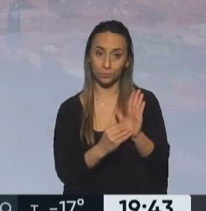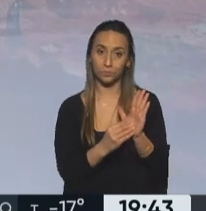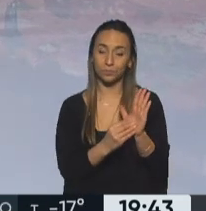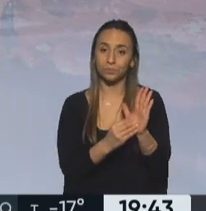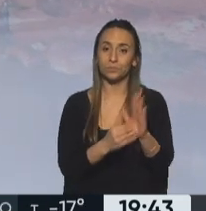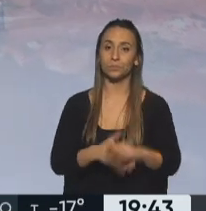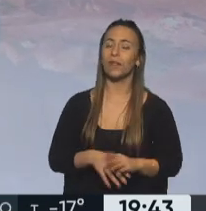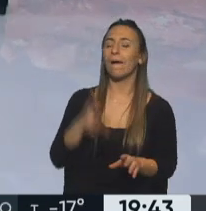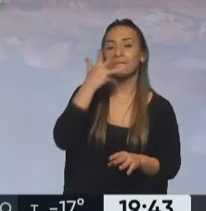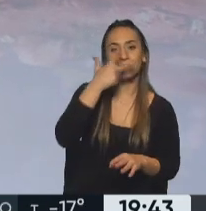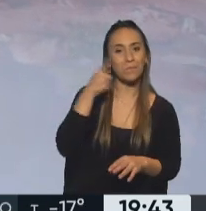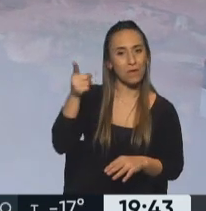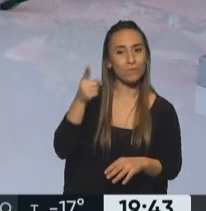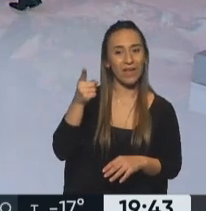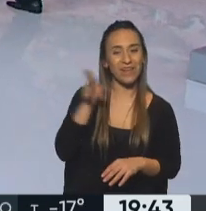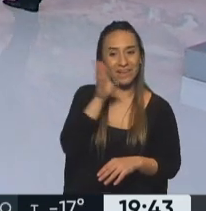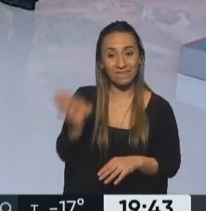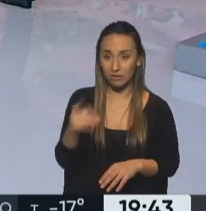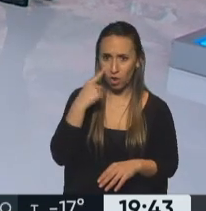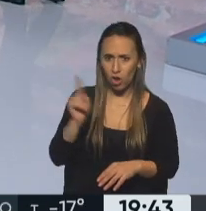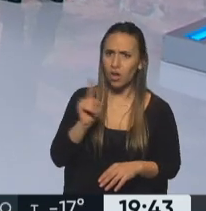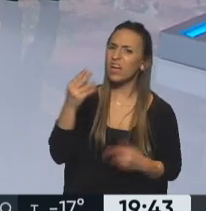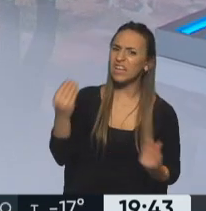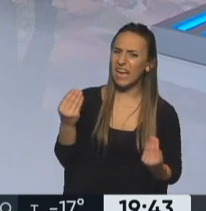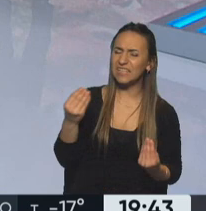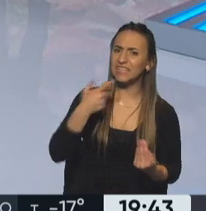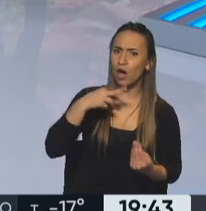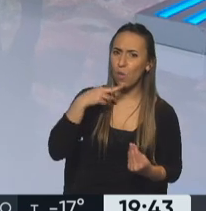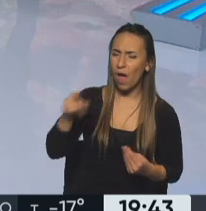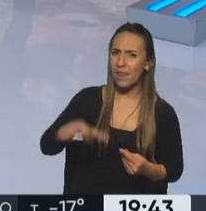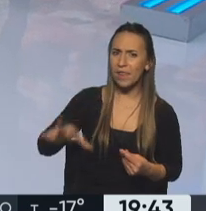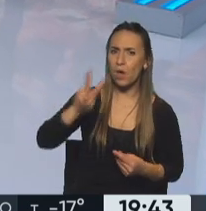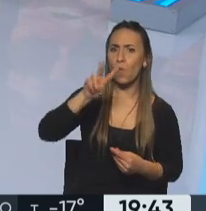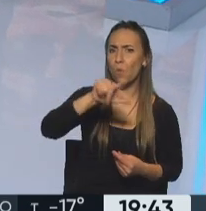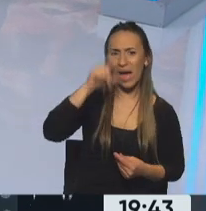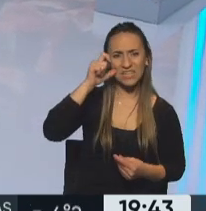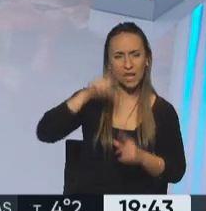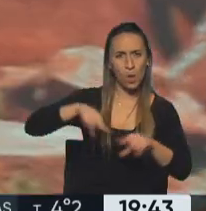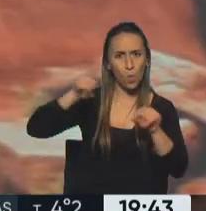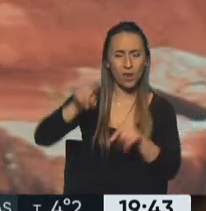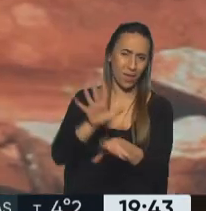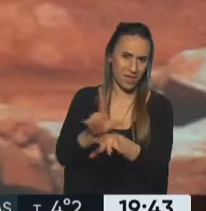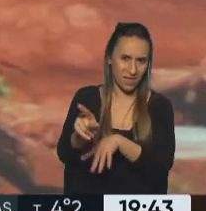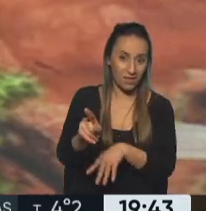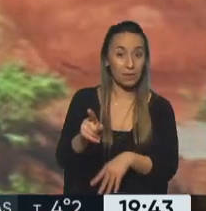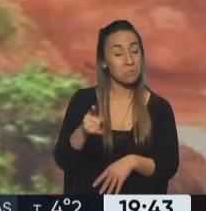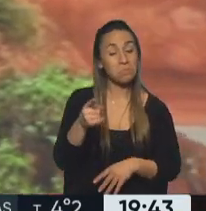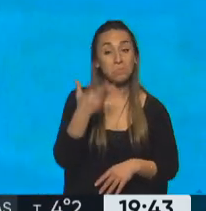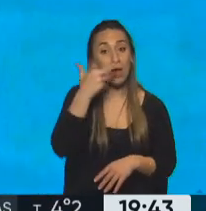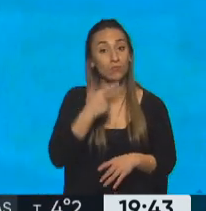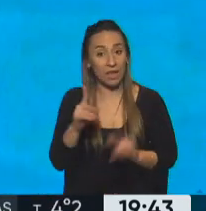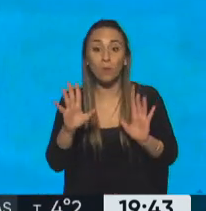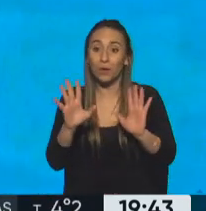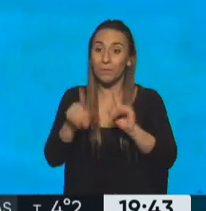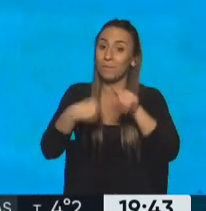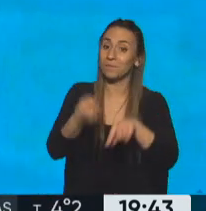Acá me gustaría ir, esto no lo conozco, esto es San Juan, el Valle de la Luna, es no. ¿Te gustaría ir? No lo conozco, me encantaría. Bueno, vas a tener